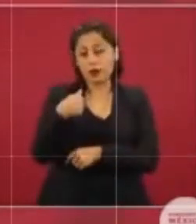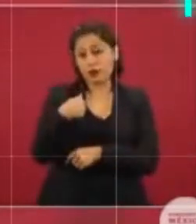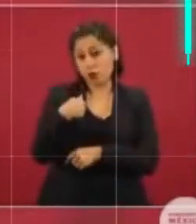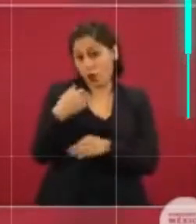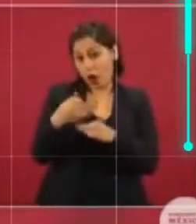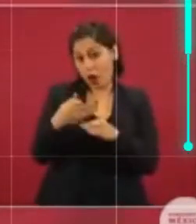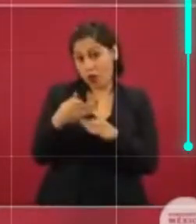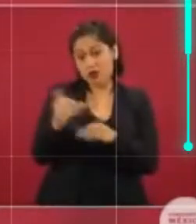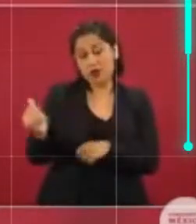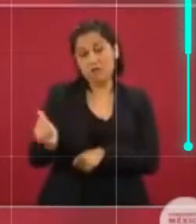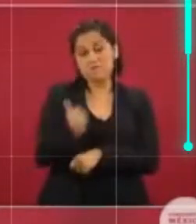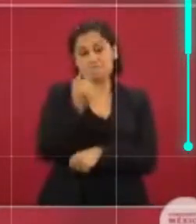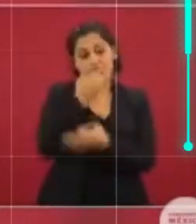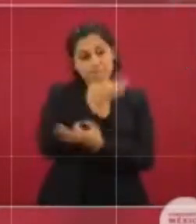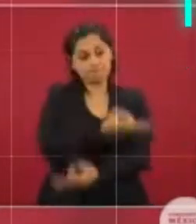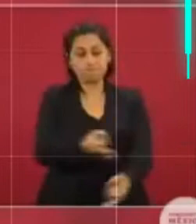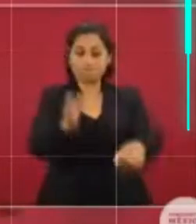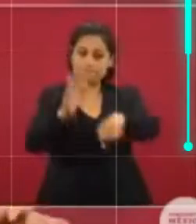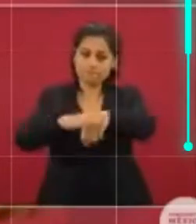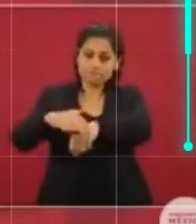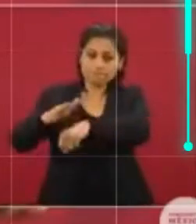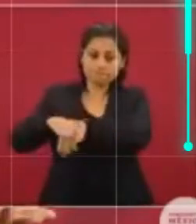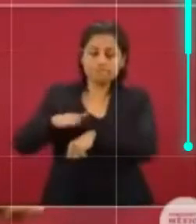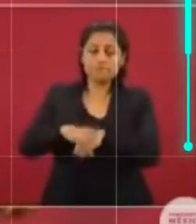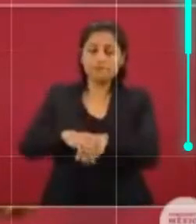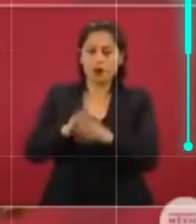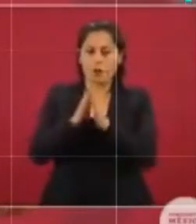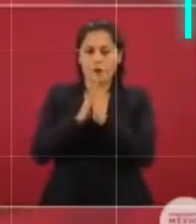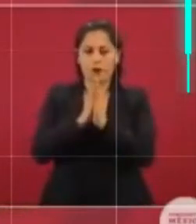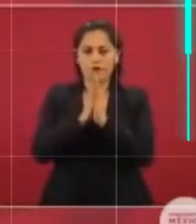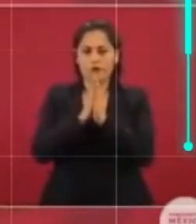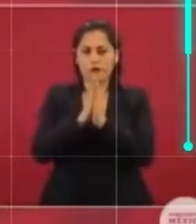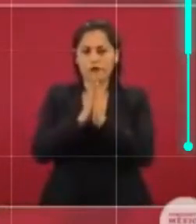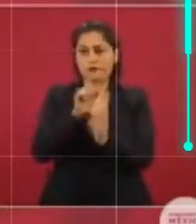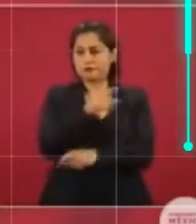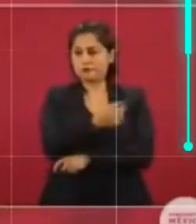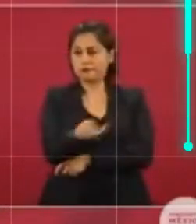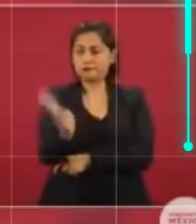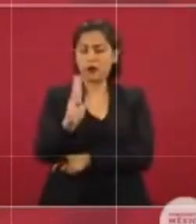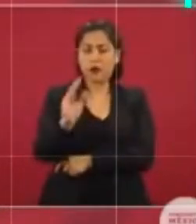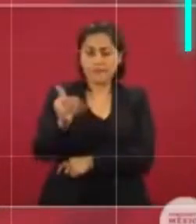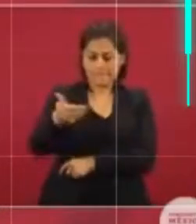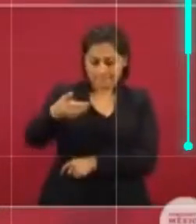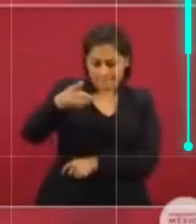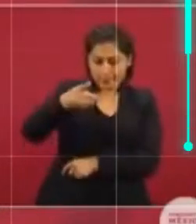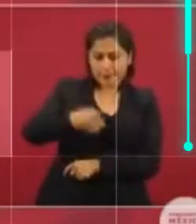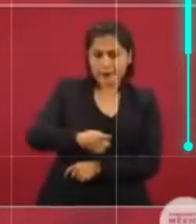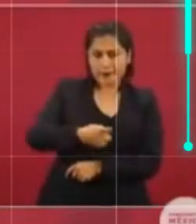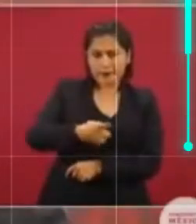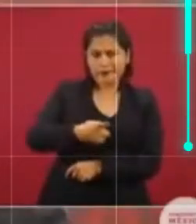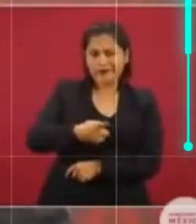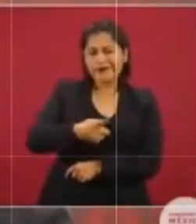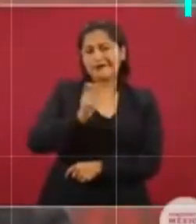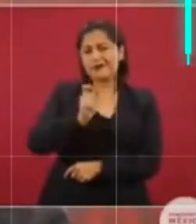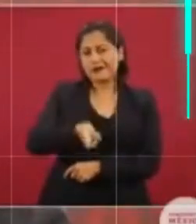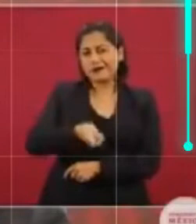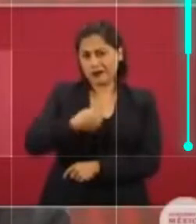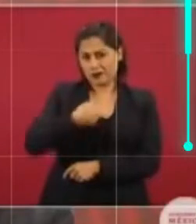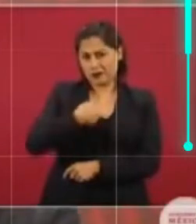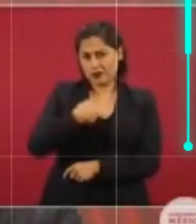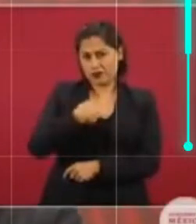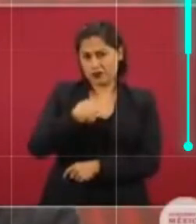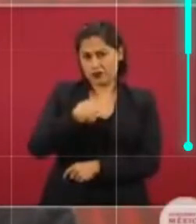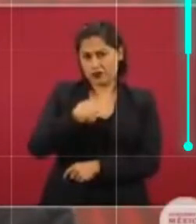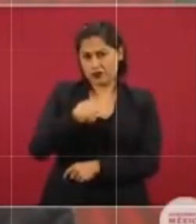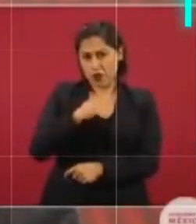que no me pidan que yo me convierta